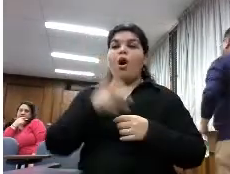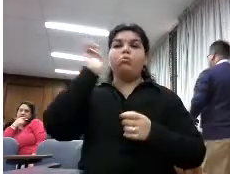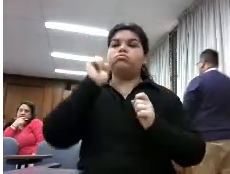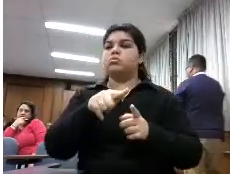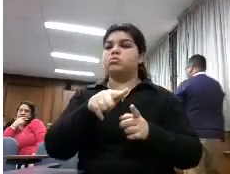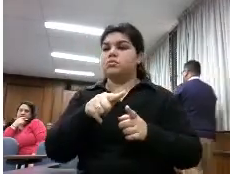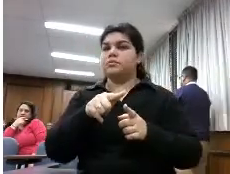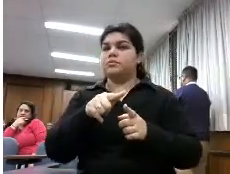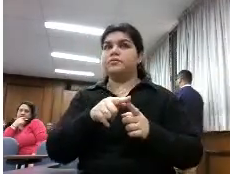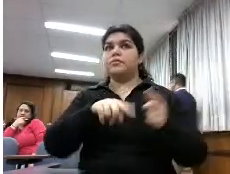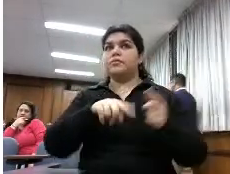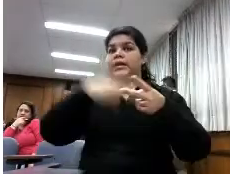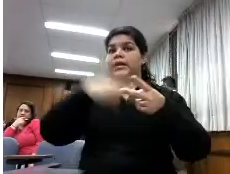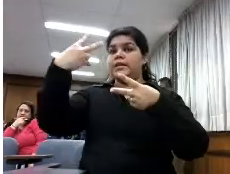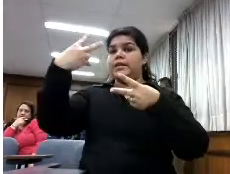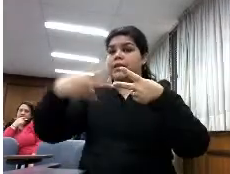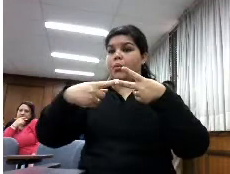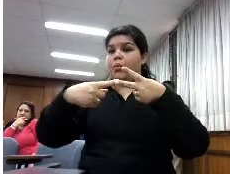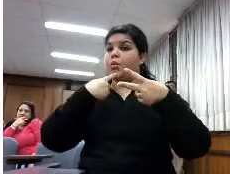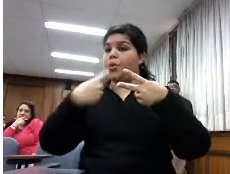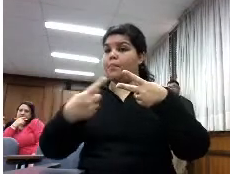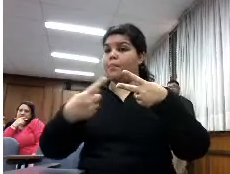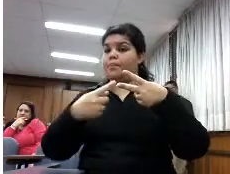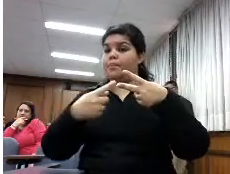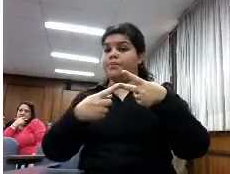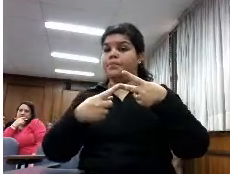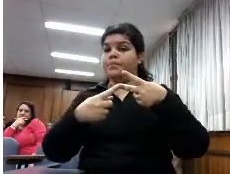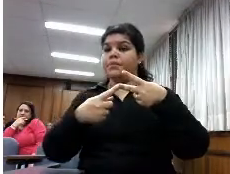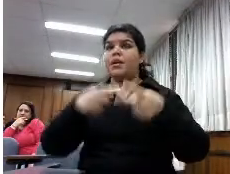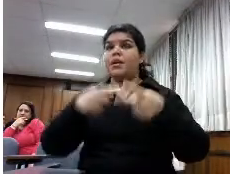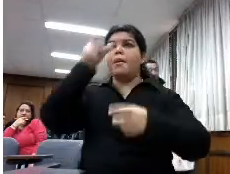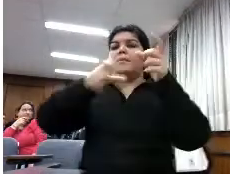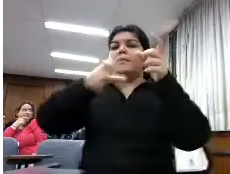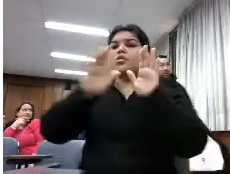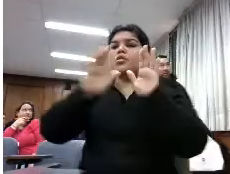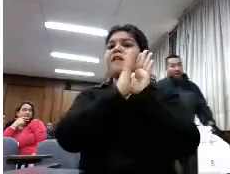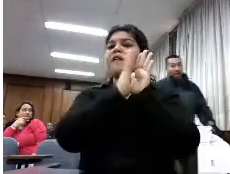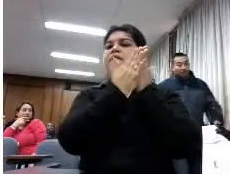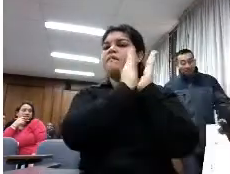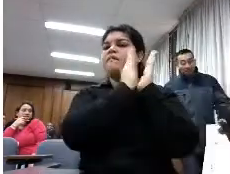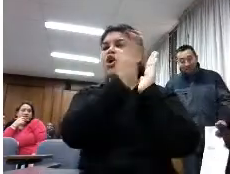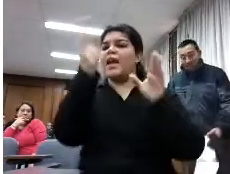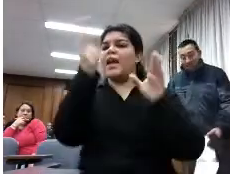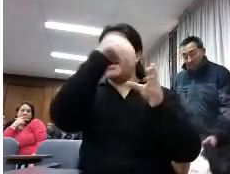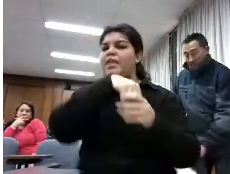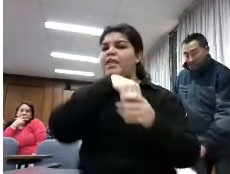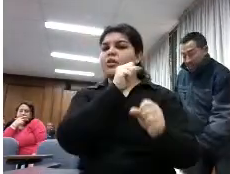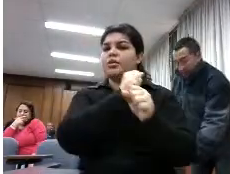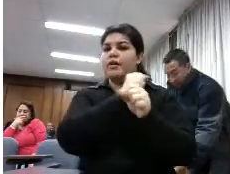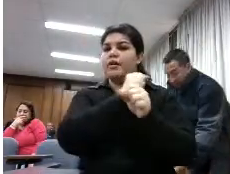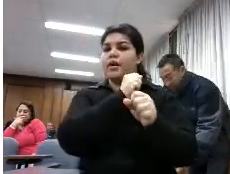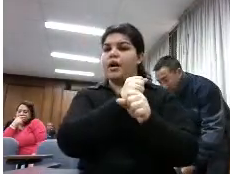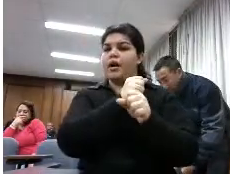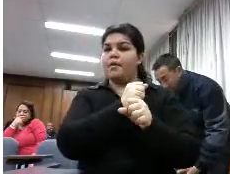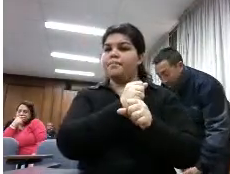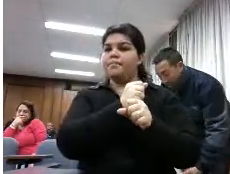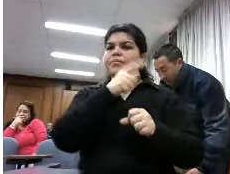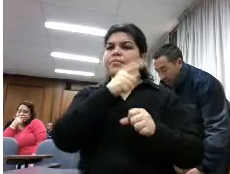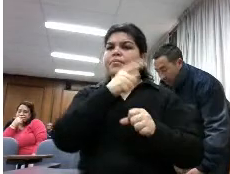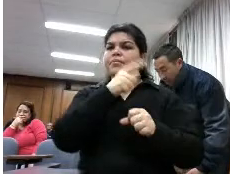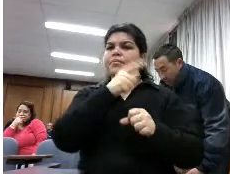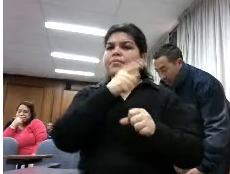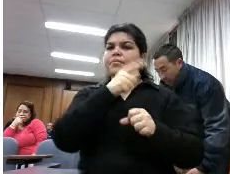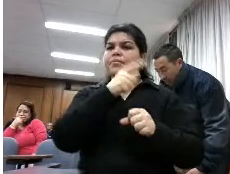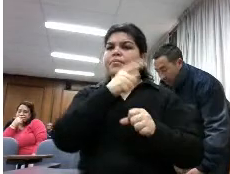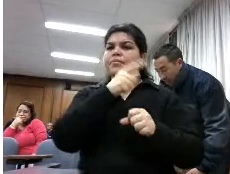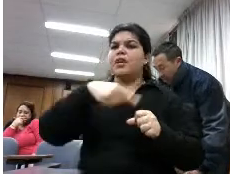percepción de el personal bibliotecario si por ejemplo estaban considerando estaban viendo que existía demanda de